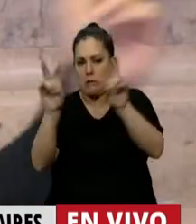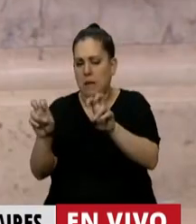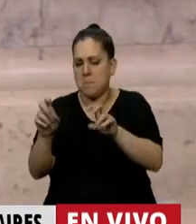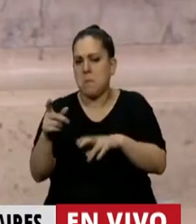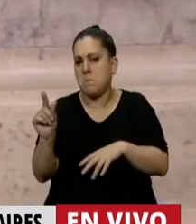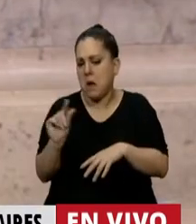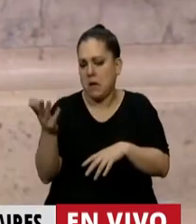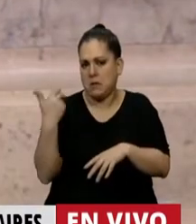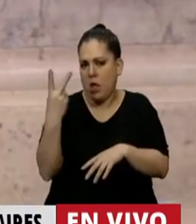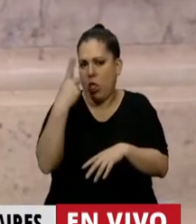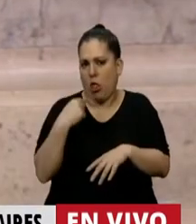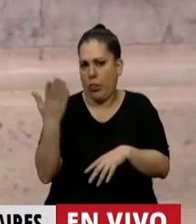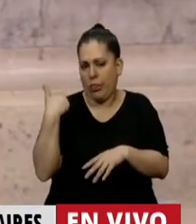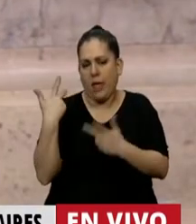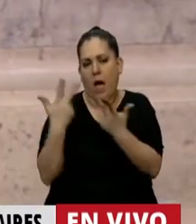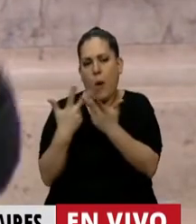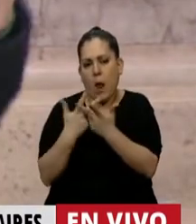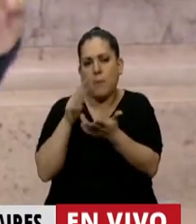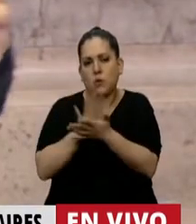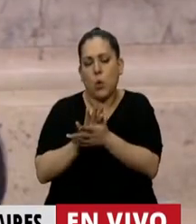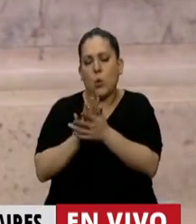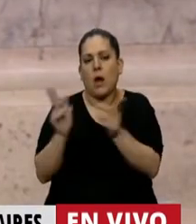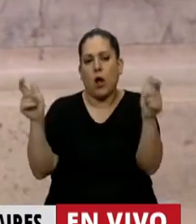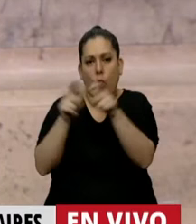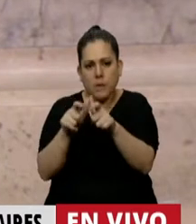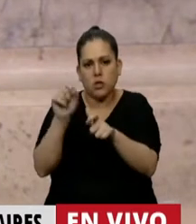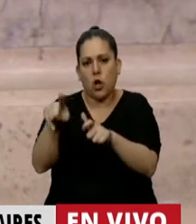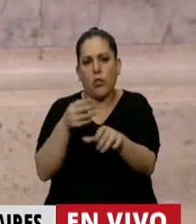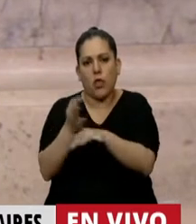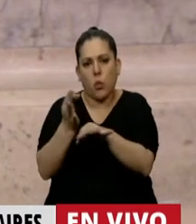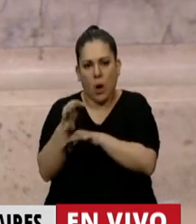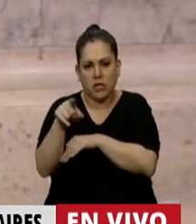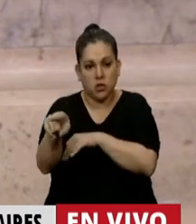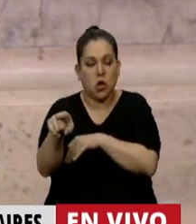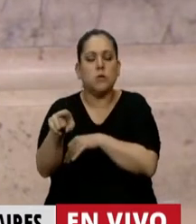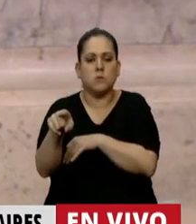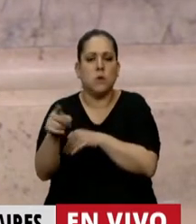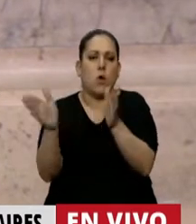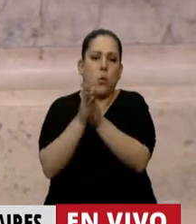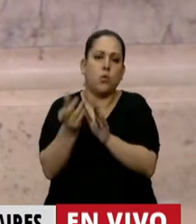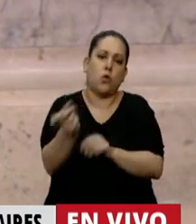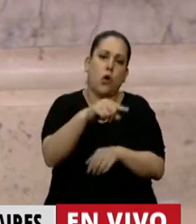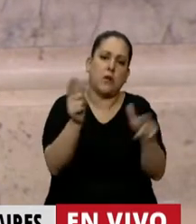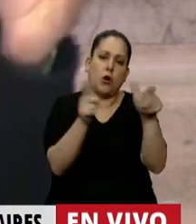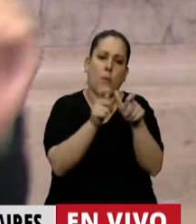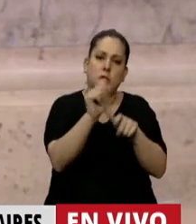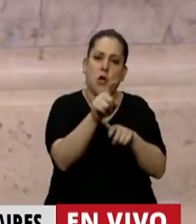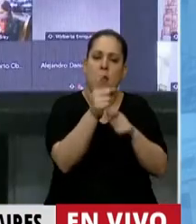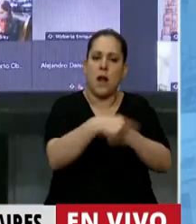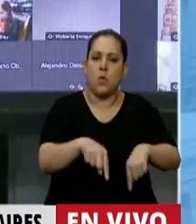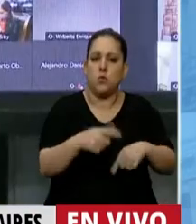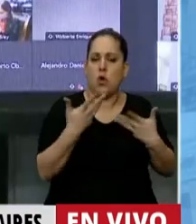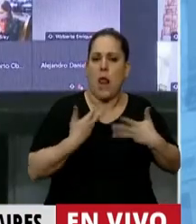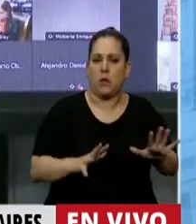dos días en la Comisión de Educación conjunta con la Educación de Recursos